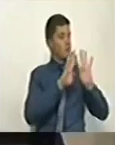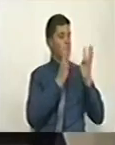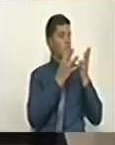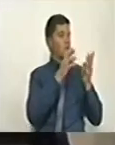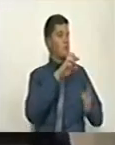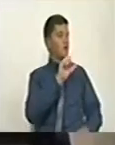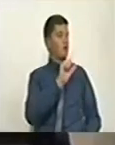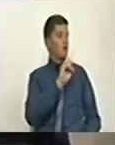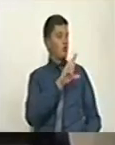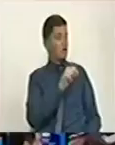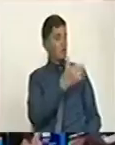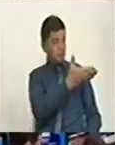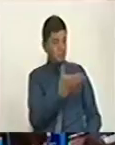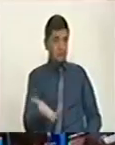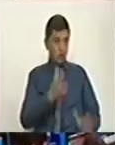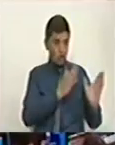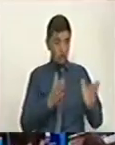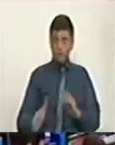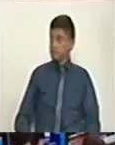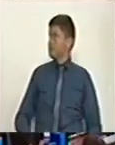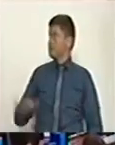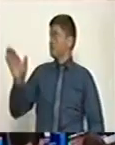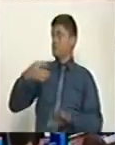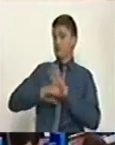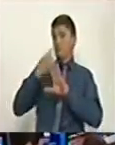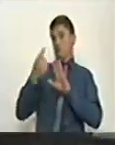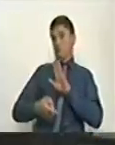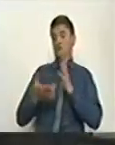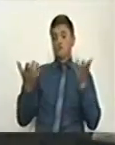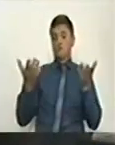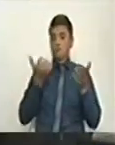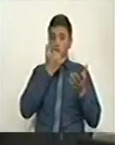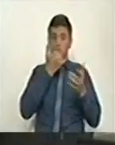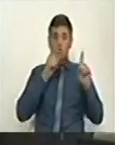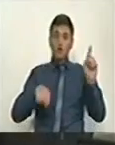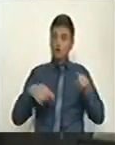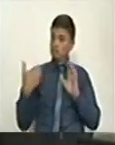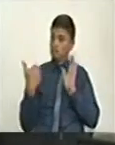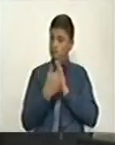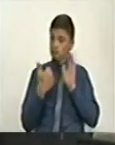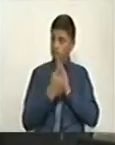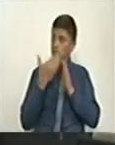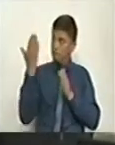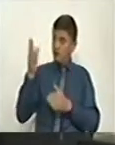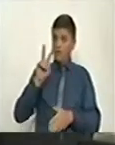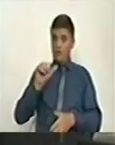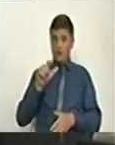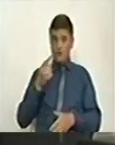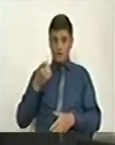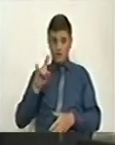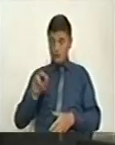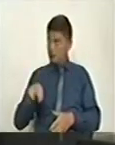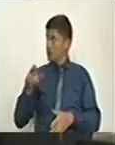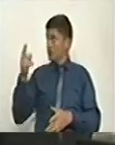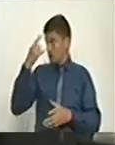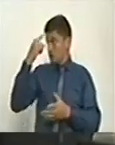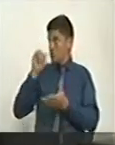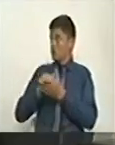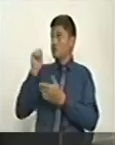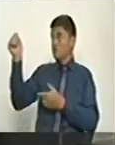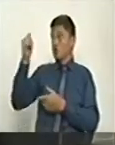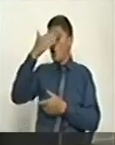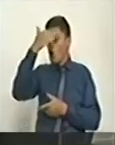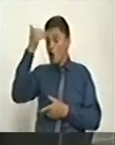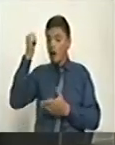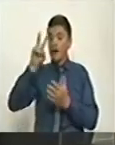Gracias, señor presidente. Lo que pasa es que, pese a los buenos argumentos del senador Barguil, creo, senador, que usted olvidó leer